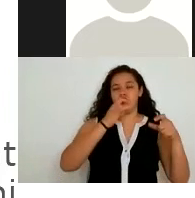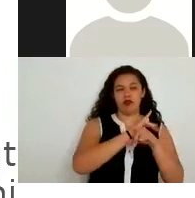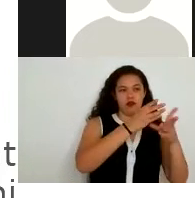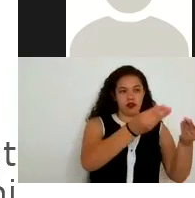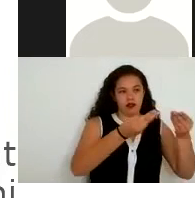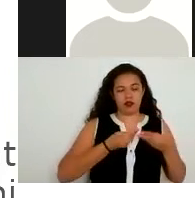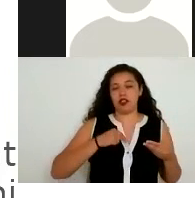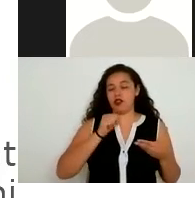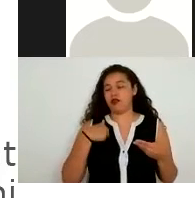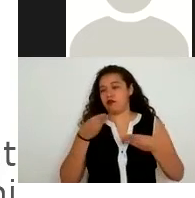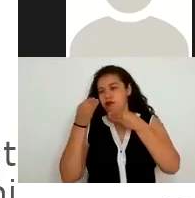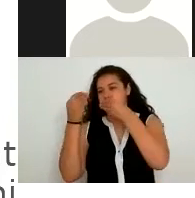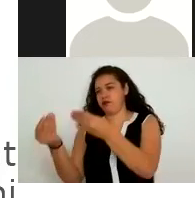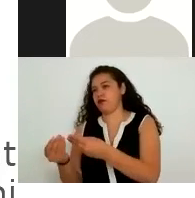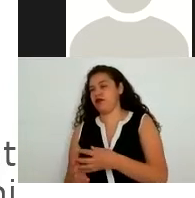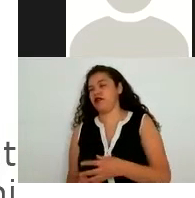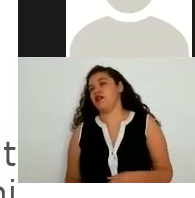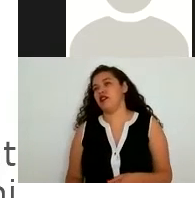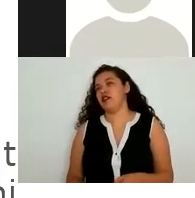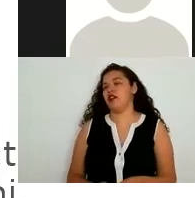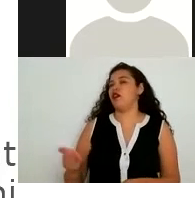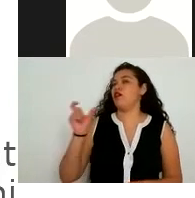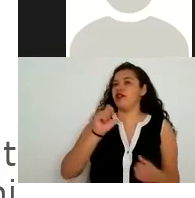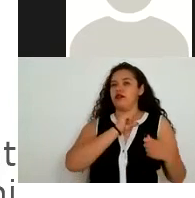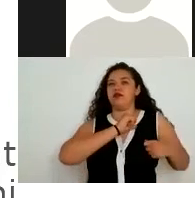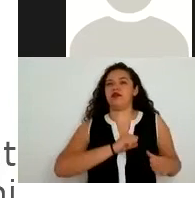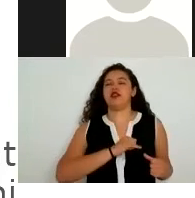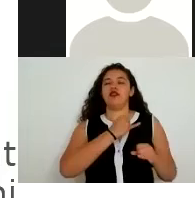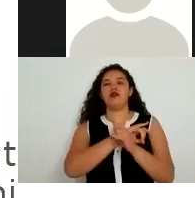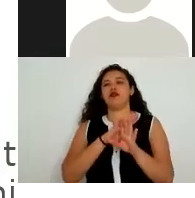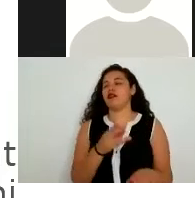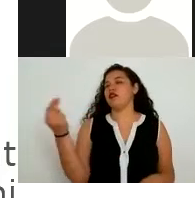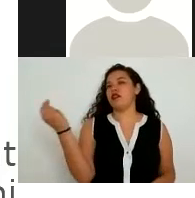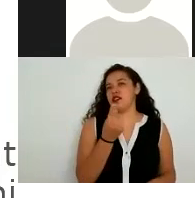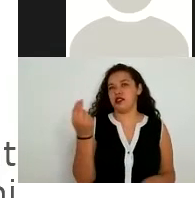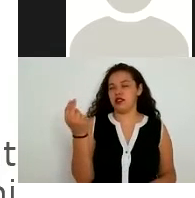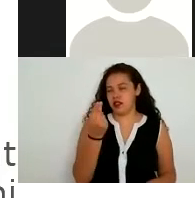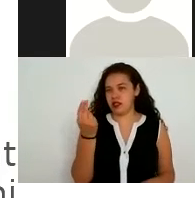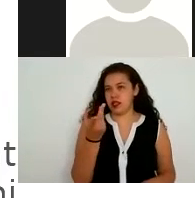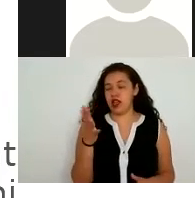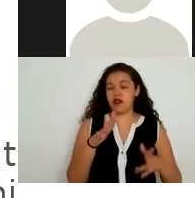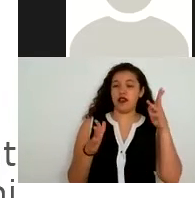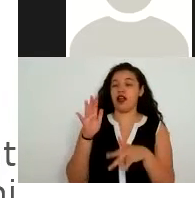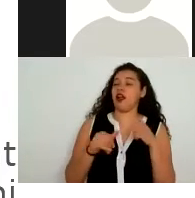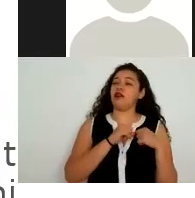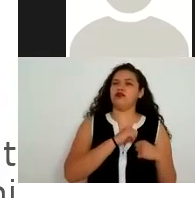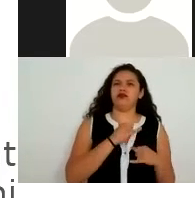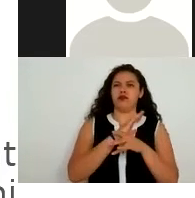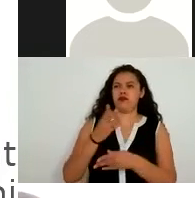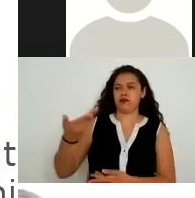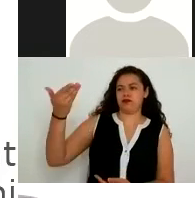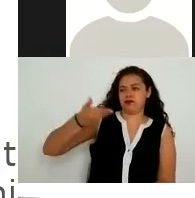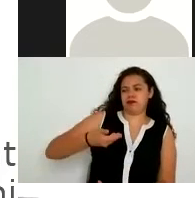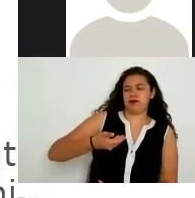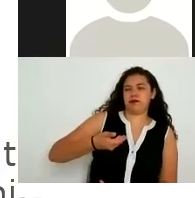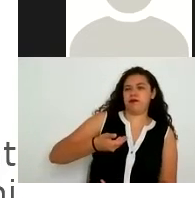asistencia privada es cuando alguna autoridad requiere información hay autoridades que nos piden información y que dentro de la información que